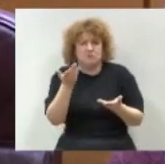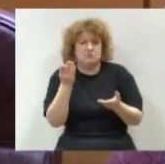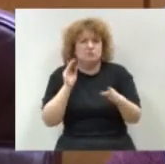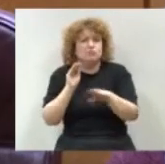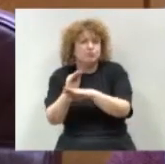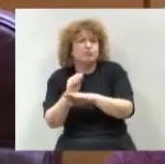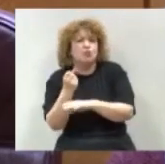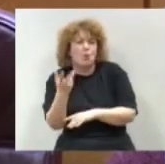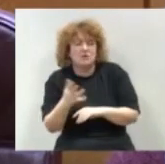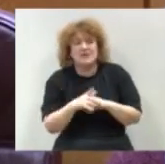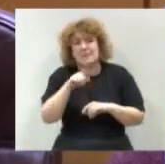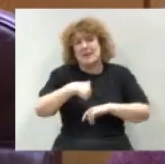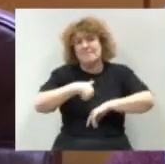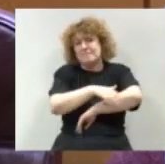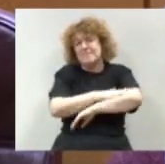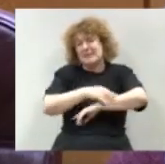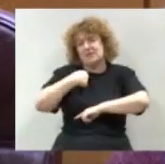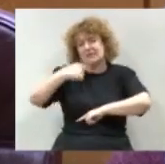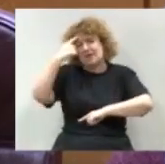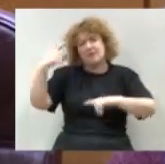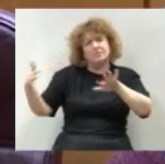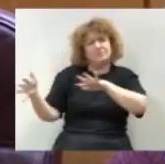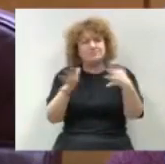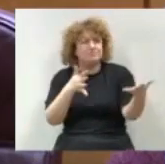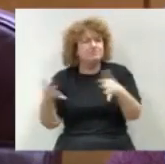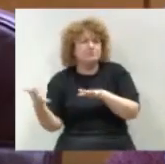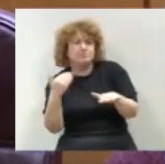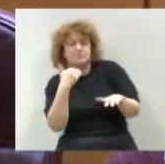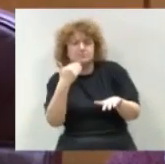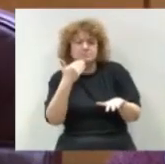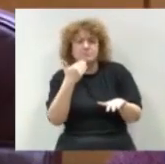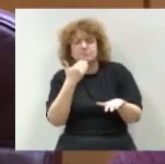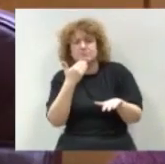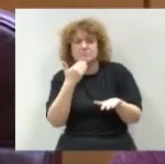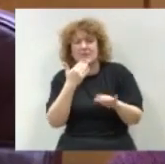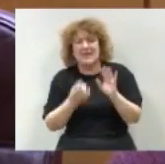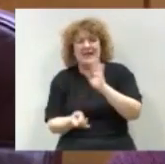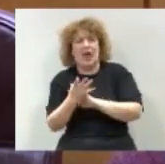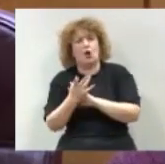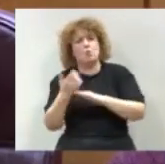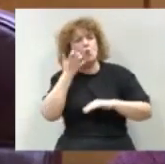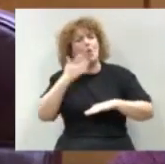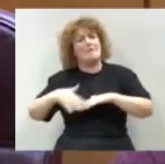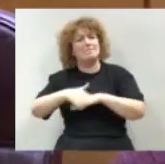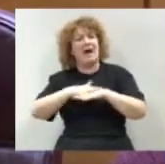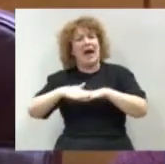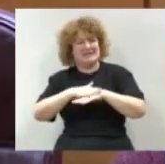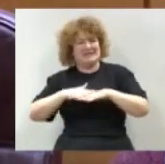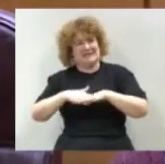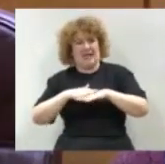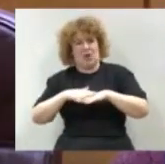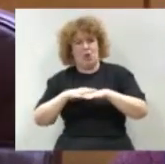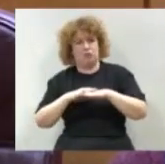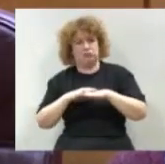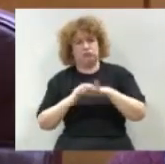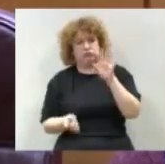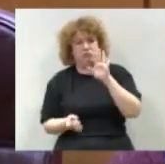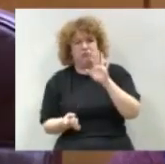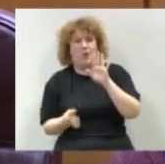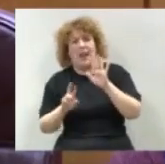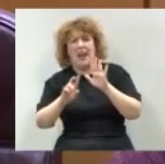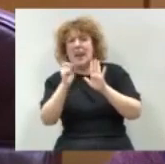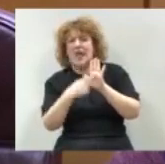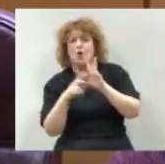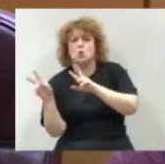Ministerio alguna previsión o intención de establecer una base regulatoria para compensar las pérdidas también